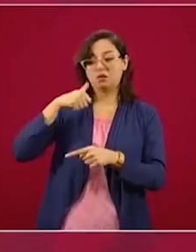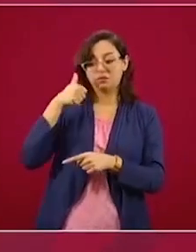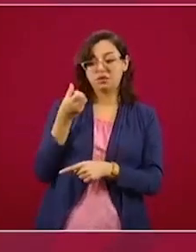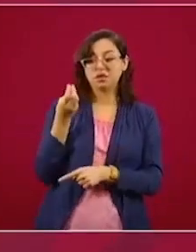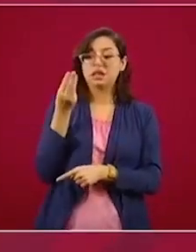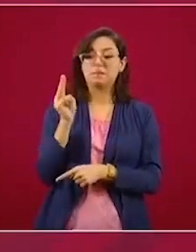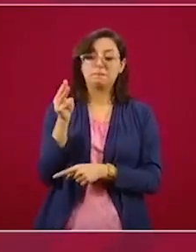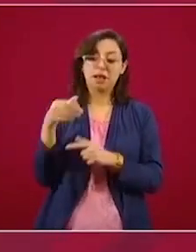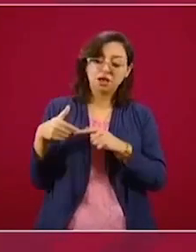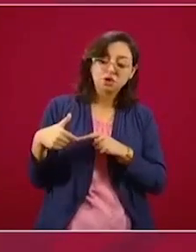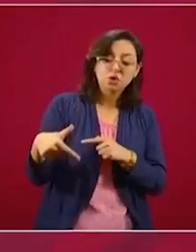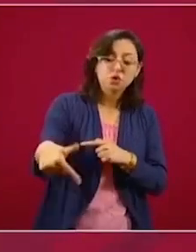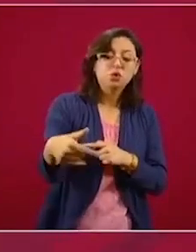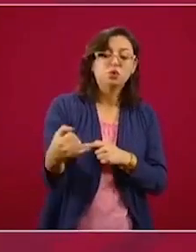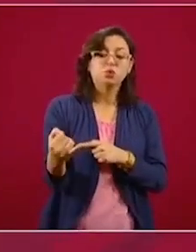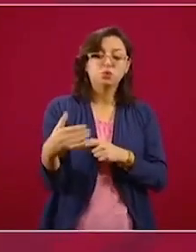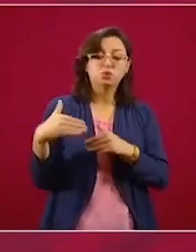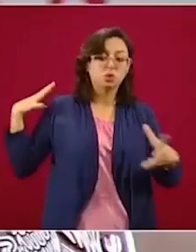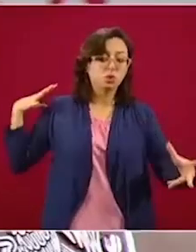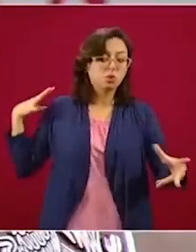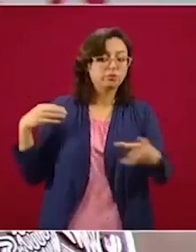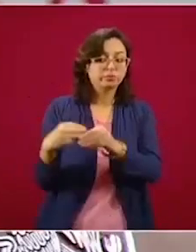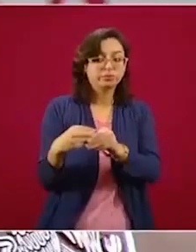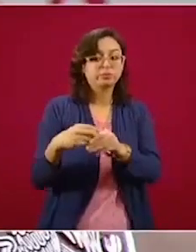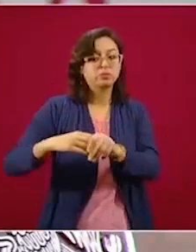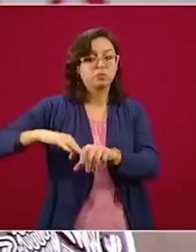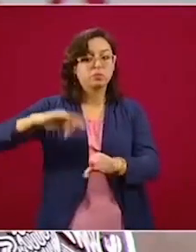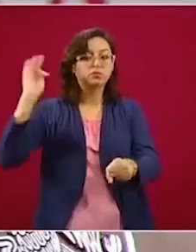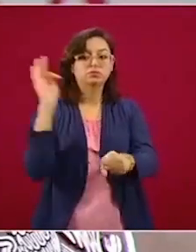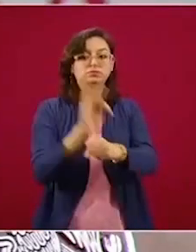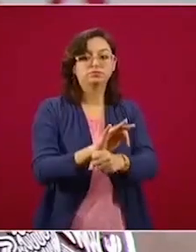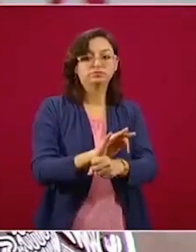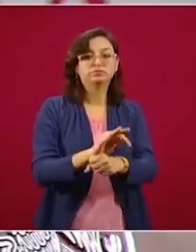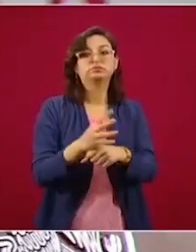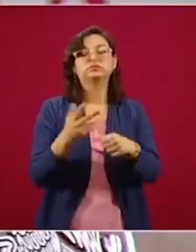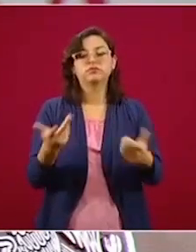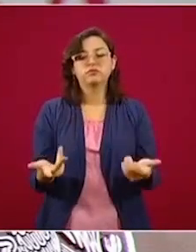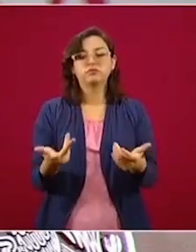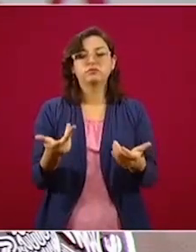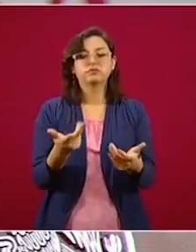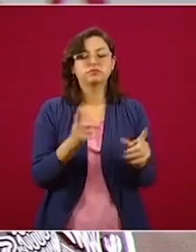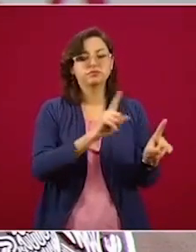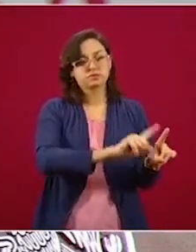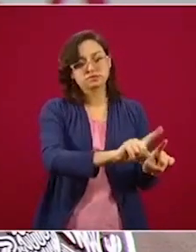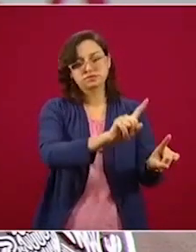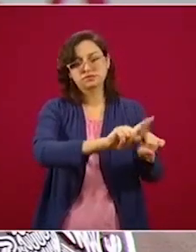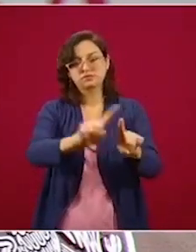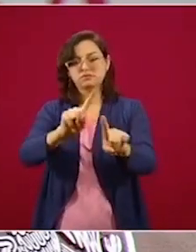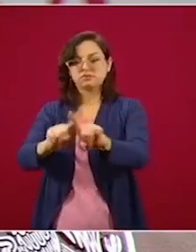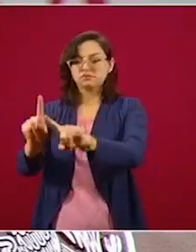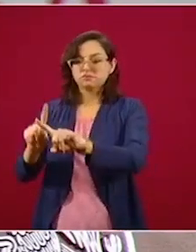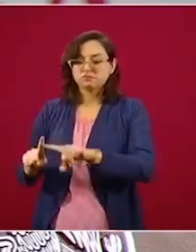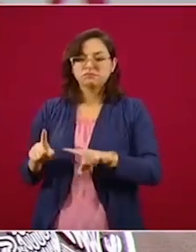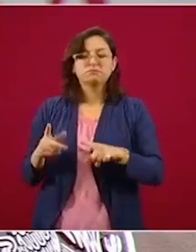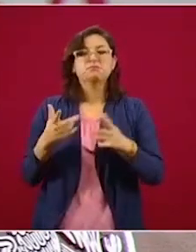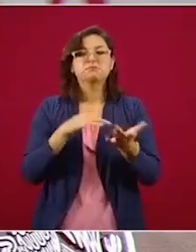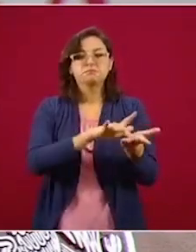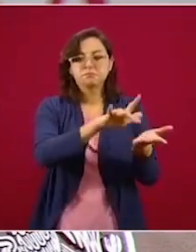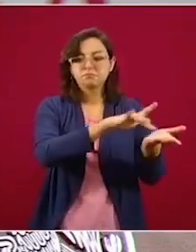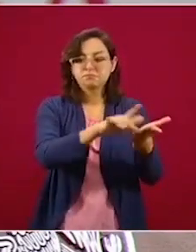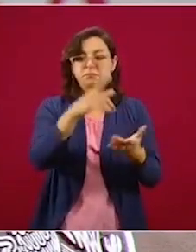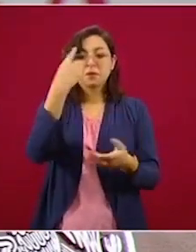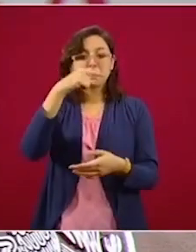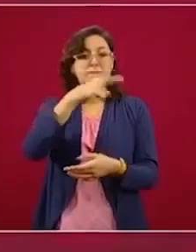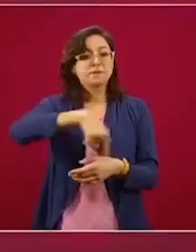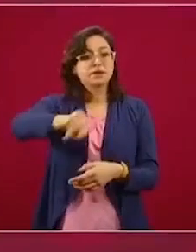el presidente, es una muestra más del reconocimiento que los distintos sectores de la sociedad mexicana tienen al esfuerzo de los trabajadores de salud.